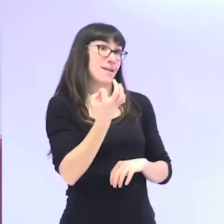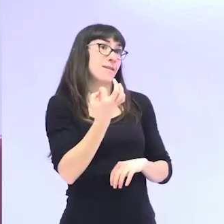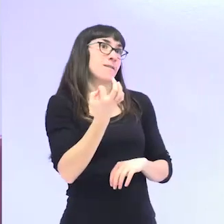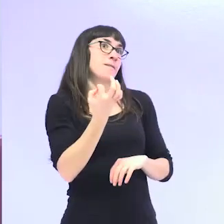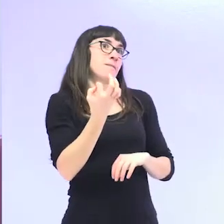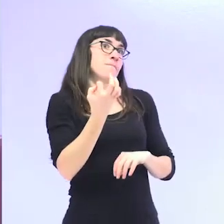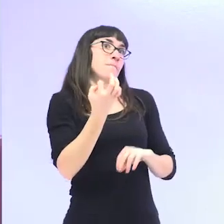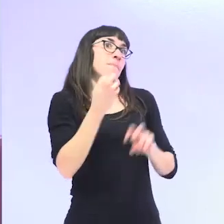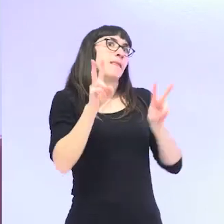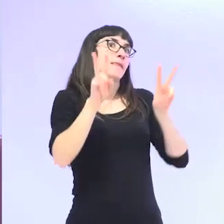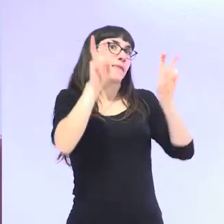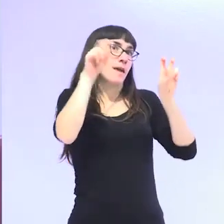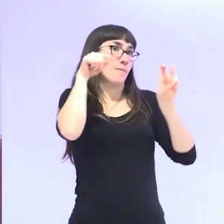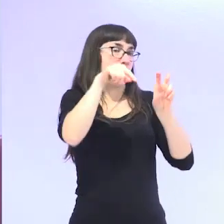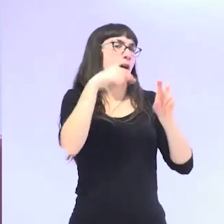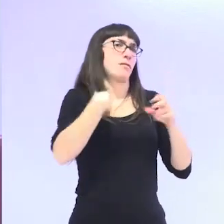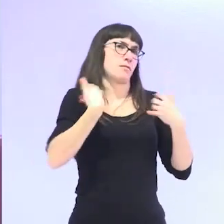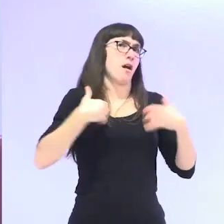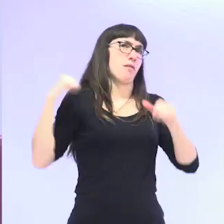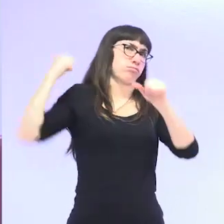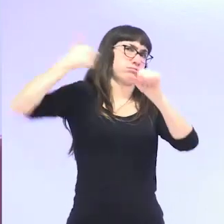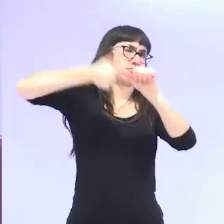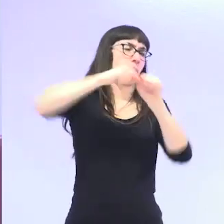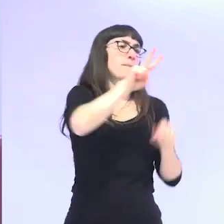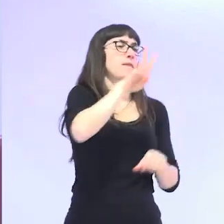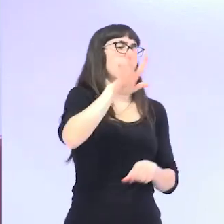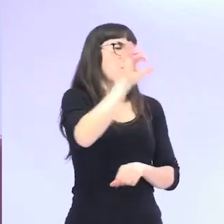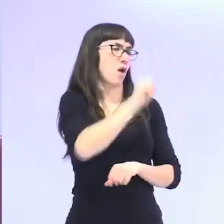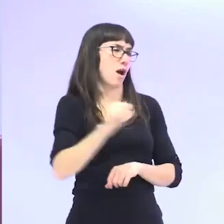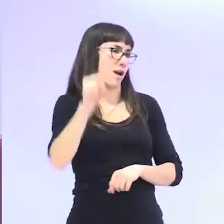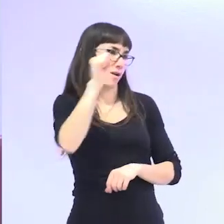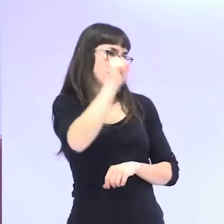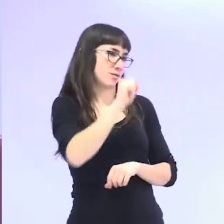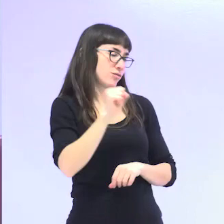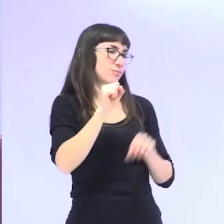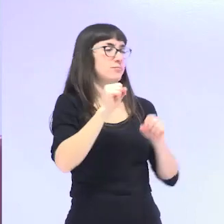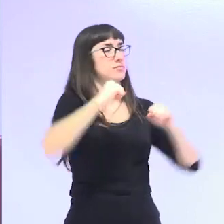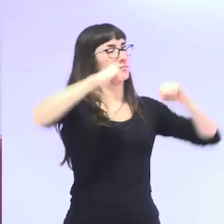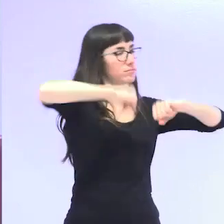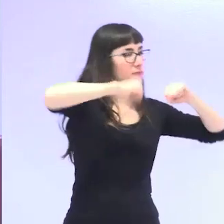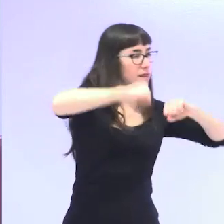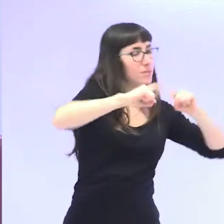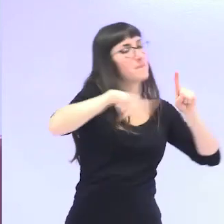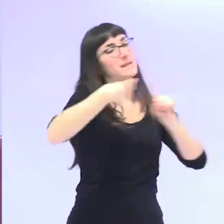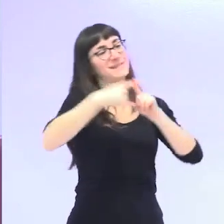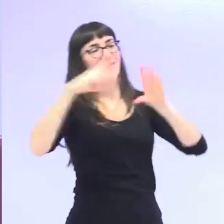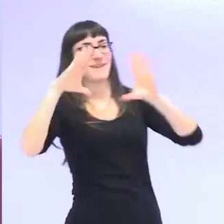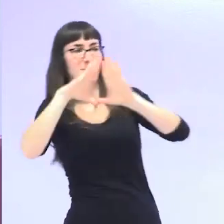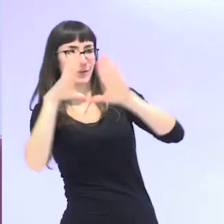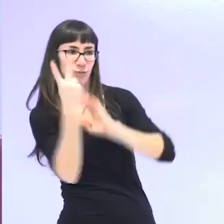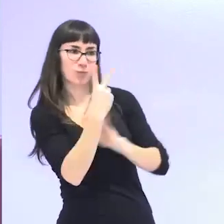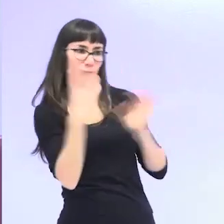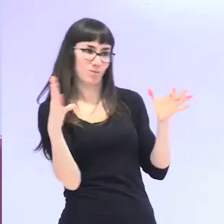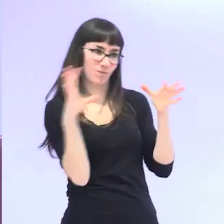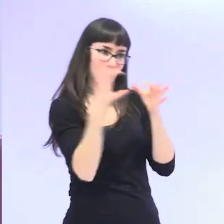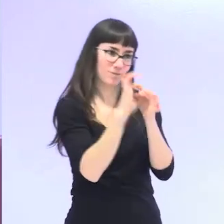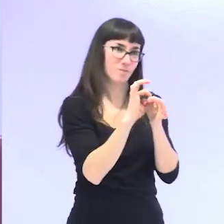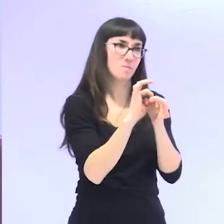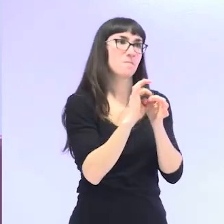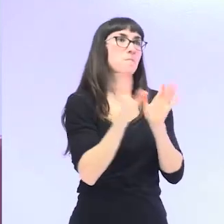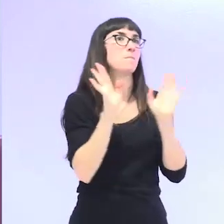que, bueno, yo llevo trabajando desde hace más de 25 años en envejecimiento y feminismo, pero realmente